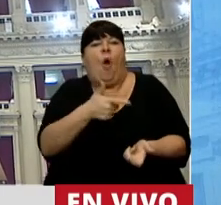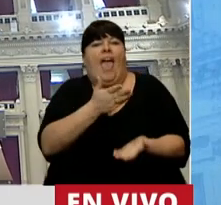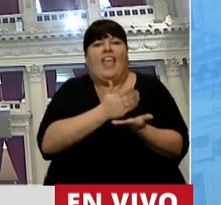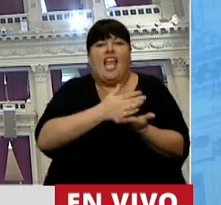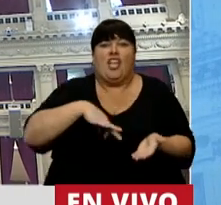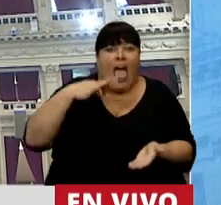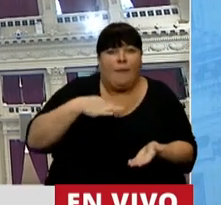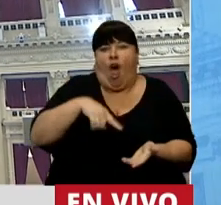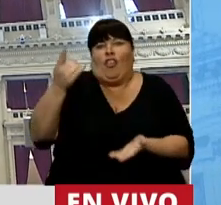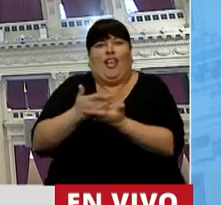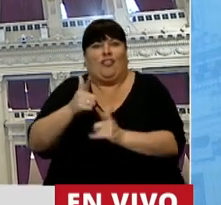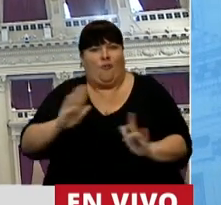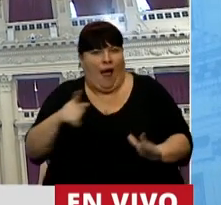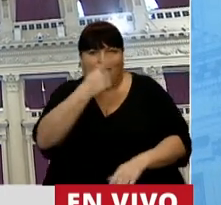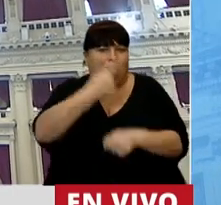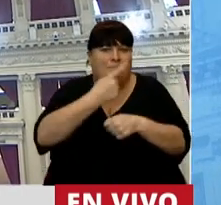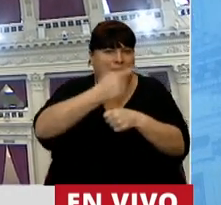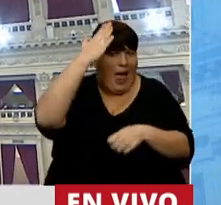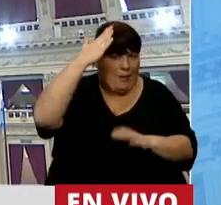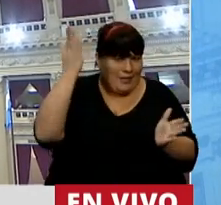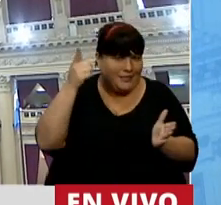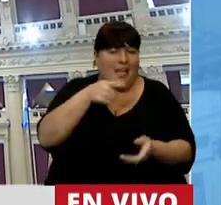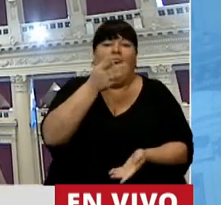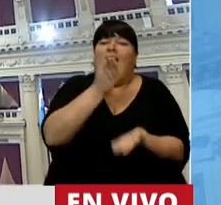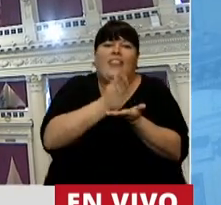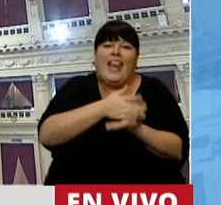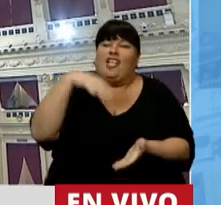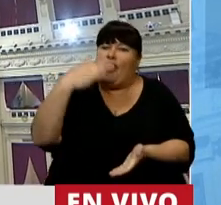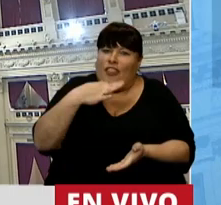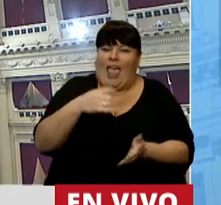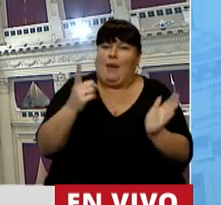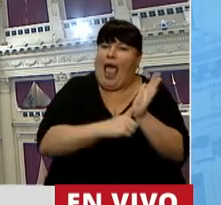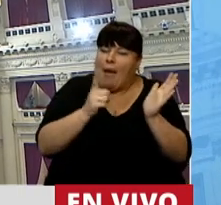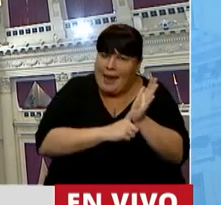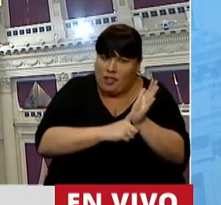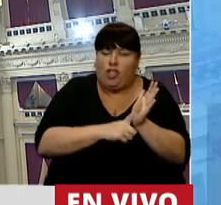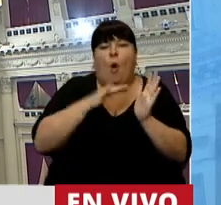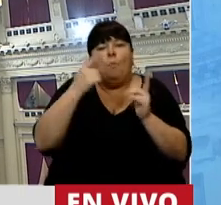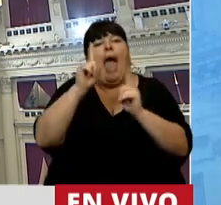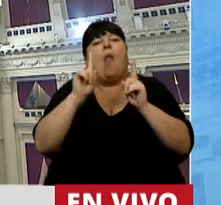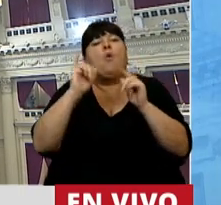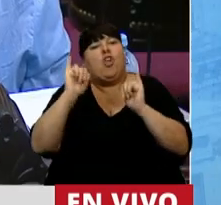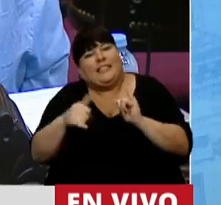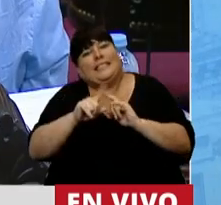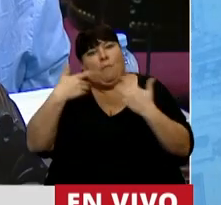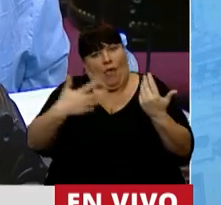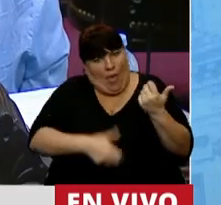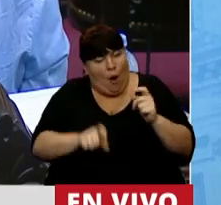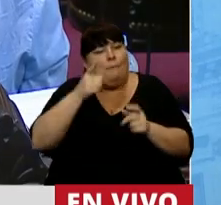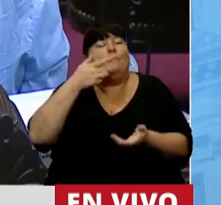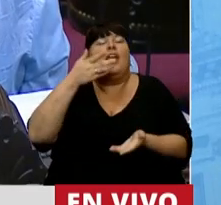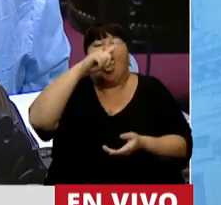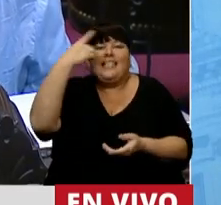el derecho a la vida. Claro está, ese derecho tiene que ser reglamentado y admite excepciones, y esas excepciones el Estado